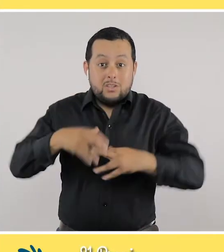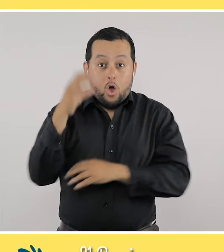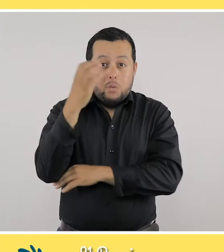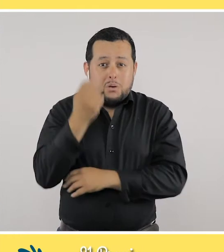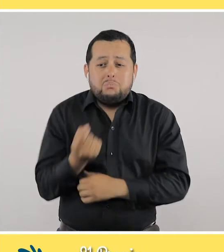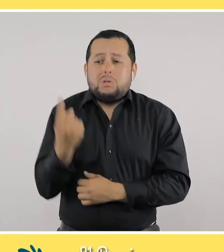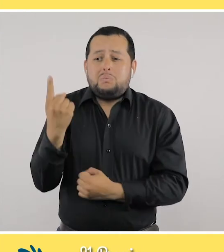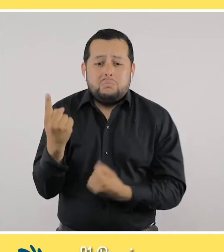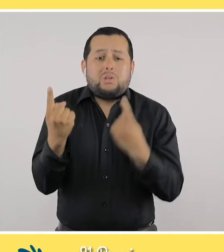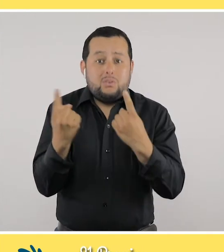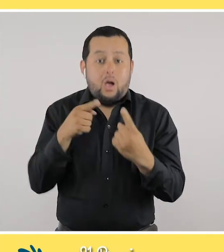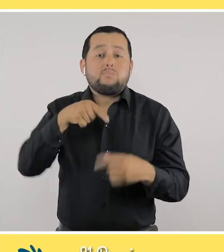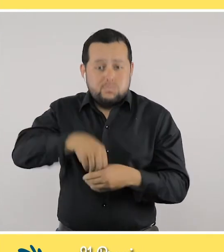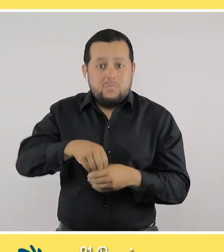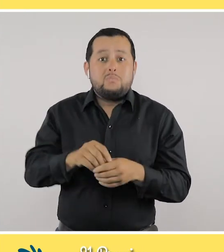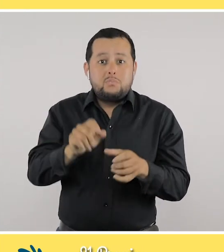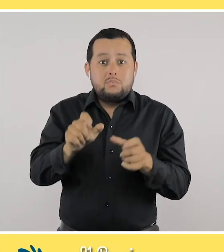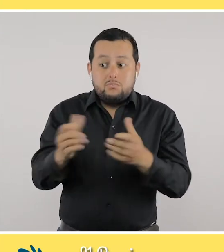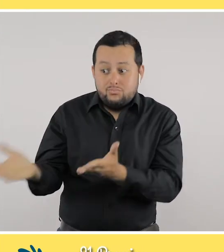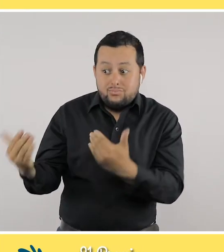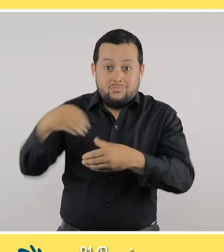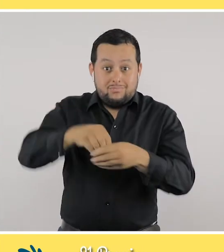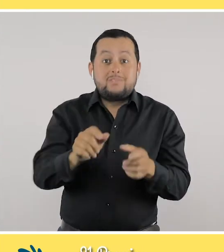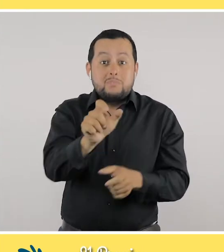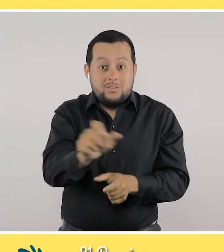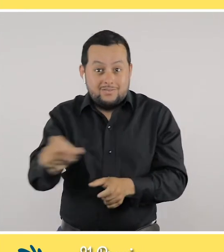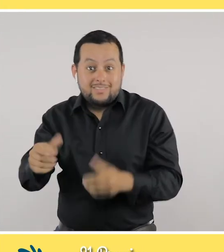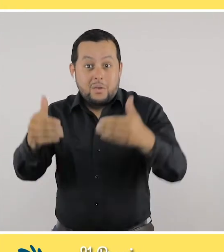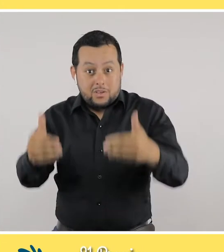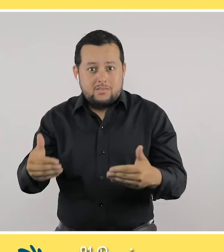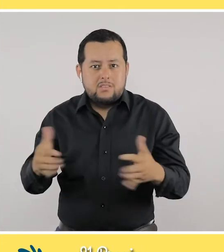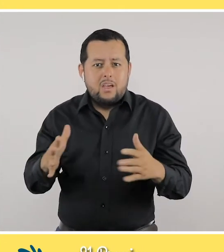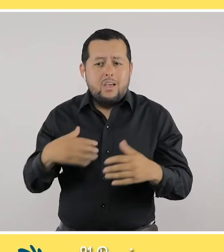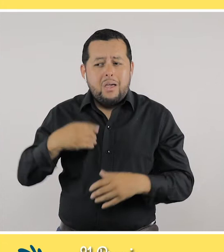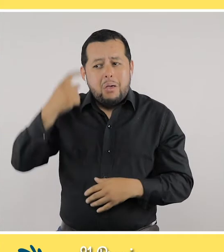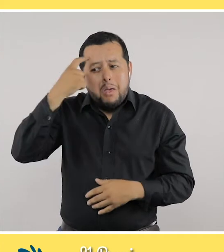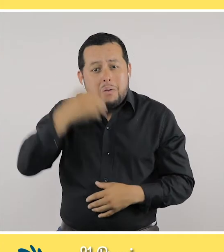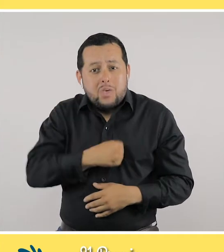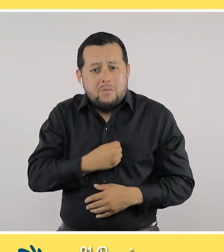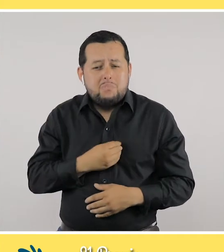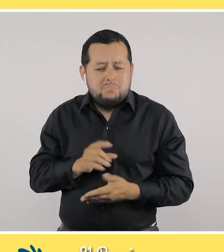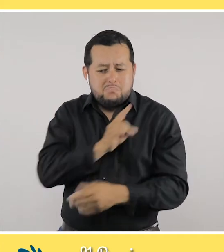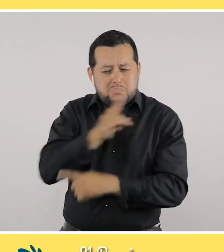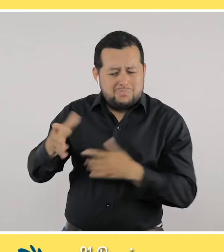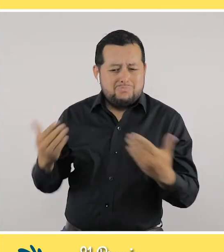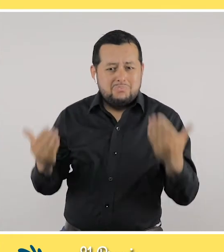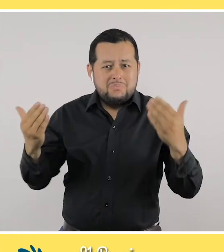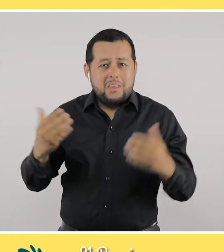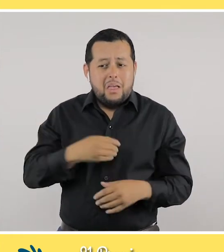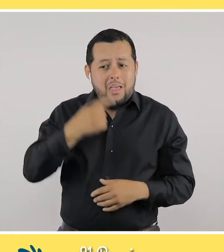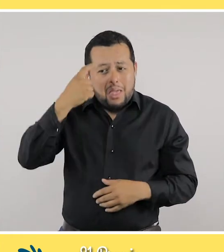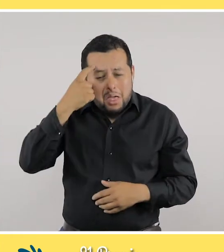Somos de las pocas empresas en Colombia que tiene este número de personas con discapacidad vinculadas al interior de su empresa. Hemos vencido todos los miedos.